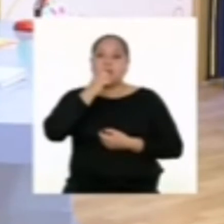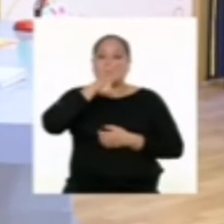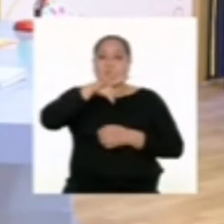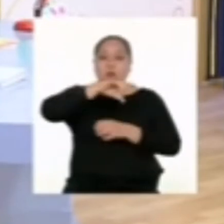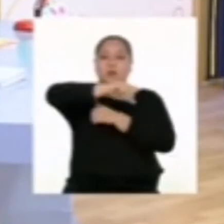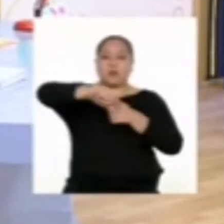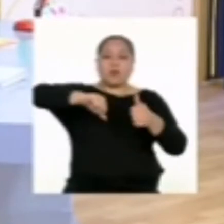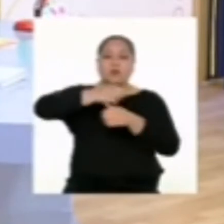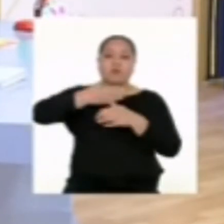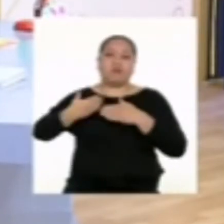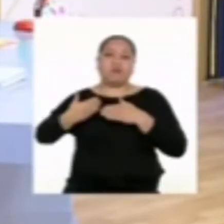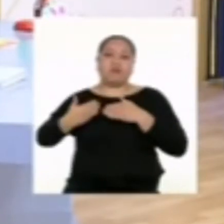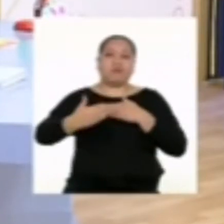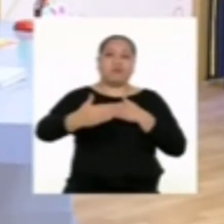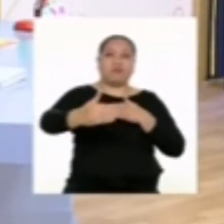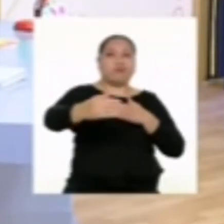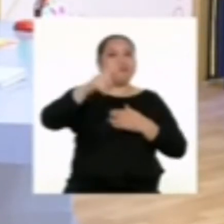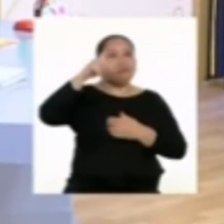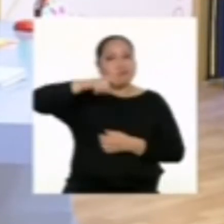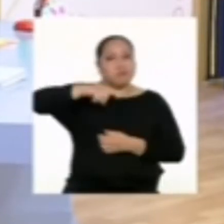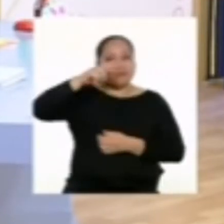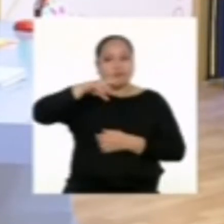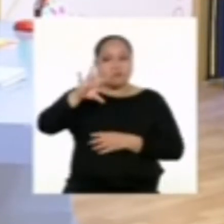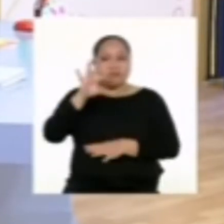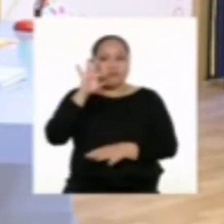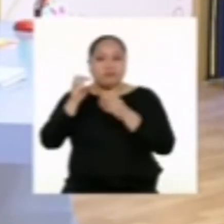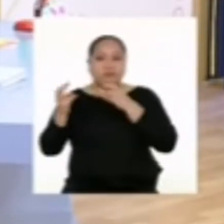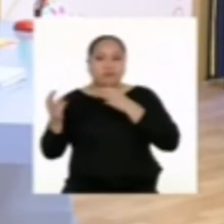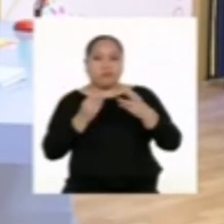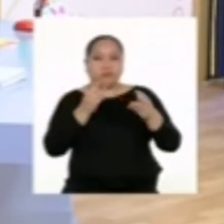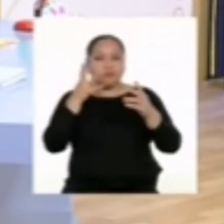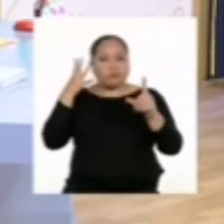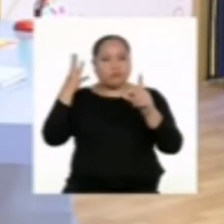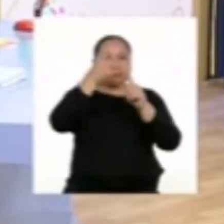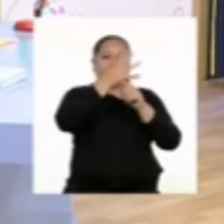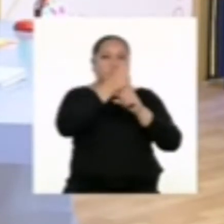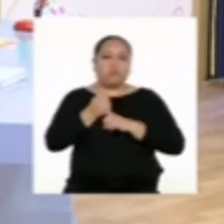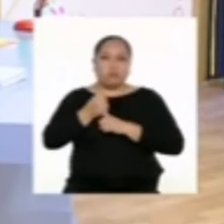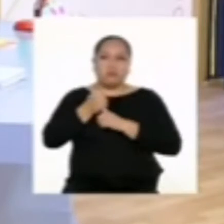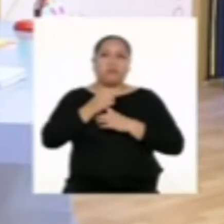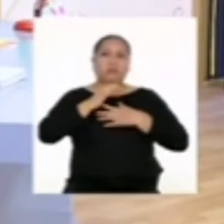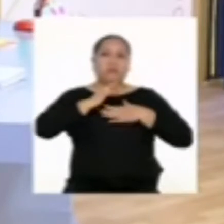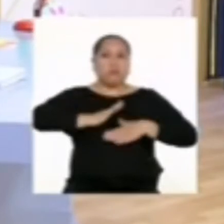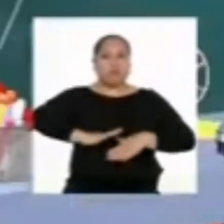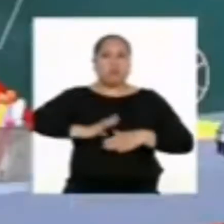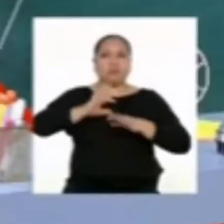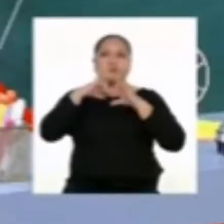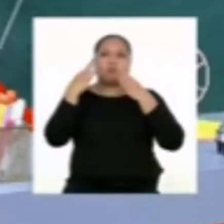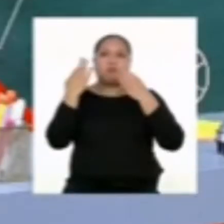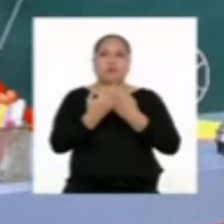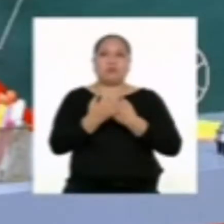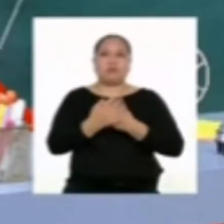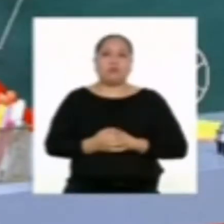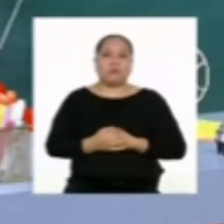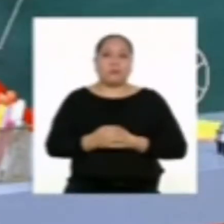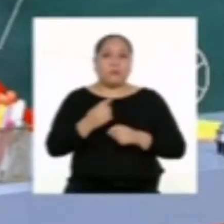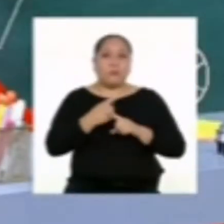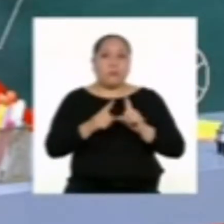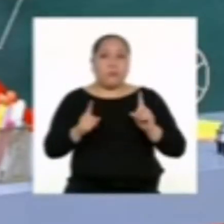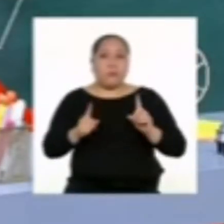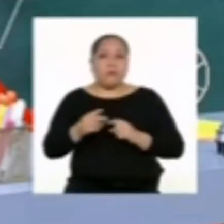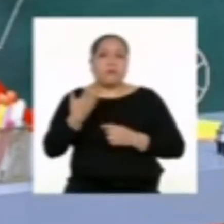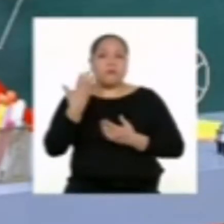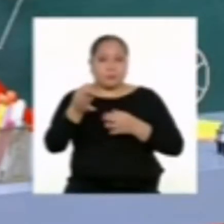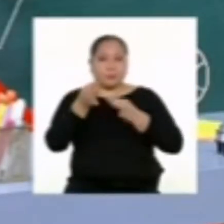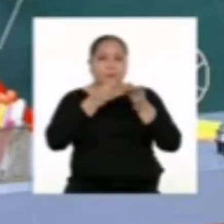convivencia prolongada y necesitamos encontrar maneras para lograr la armonía familiar. Pero ya